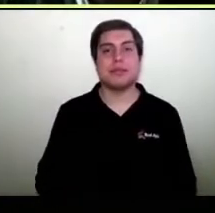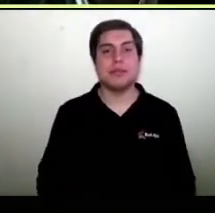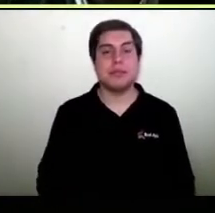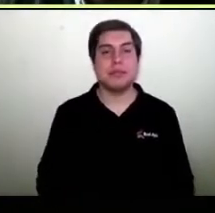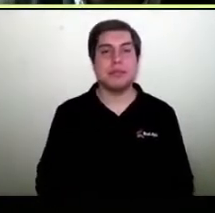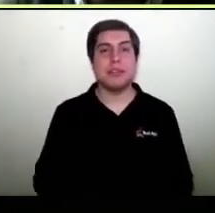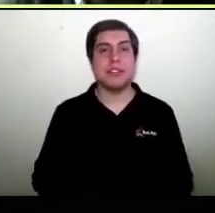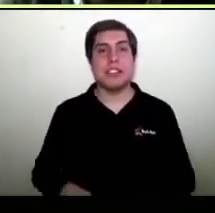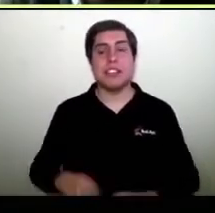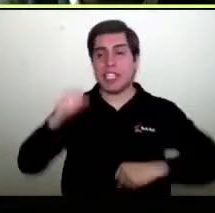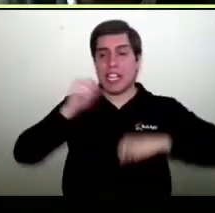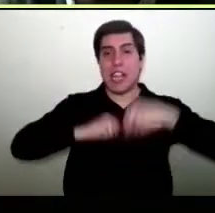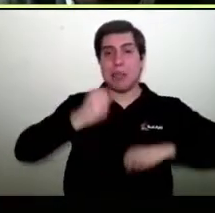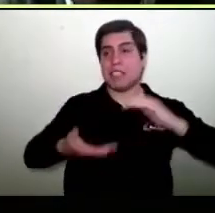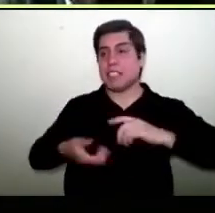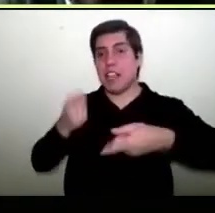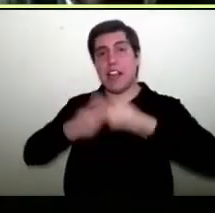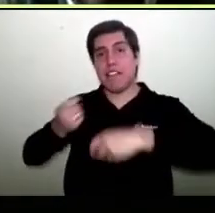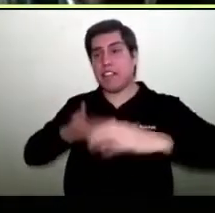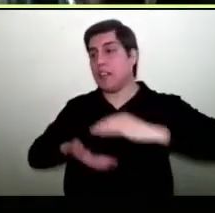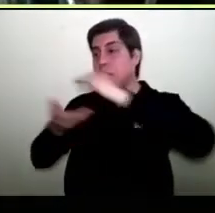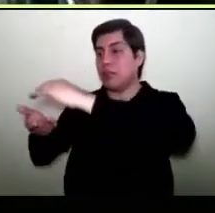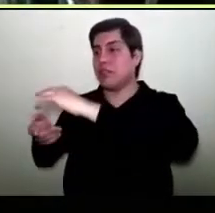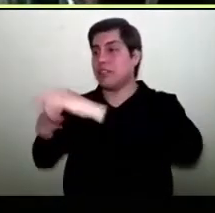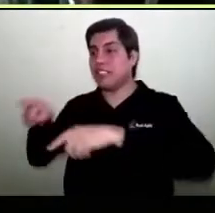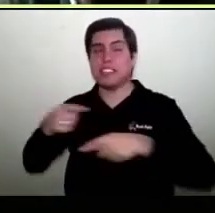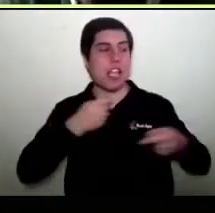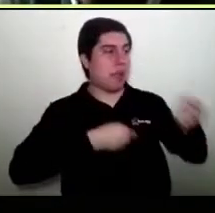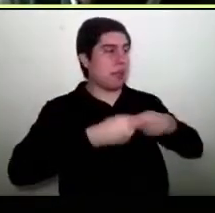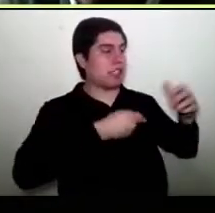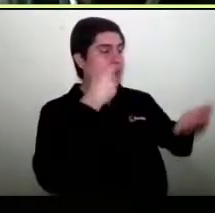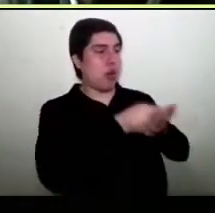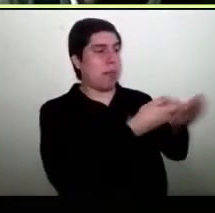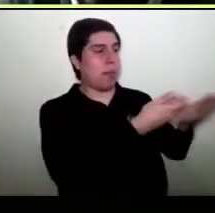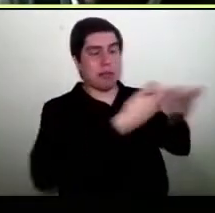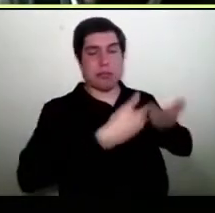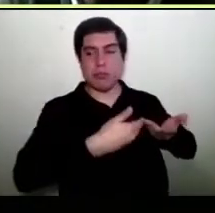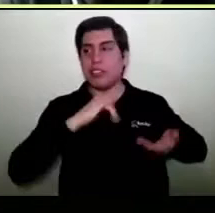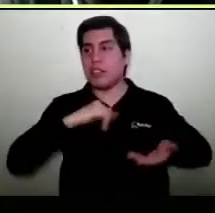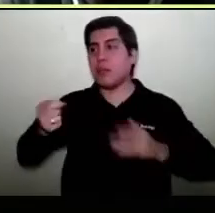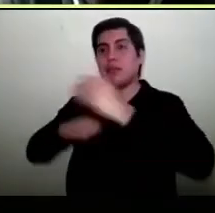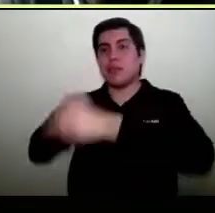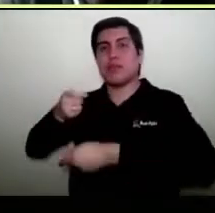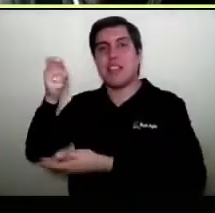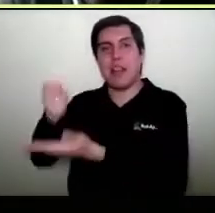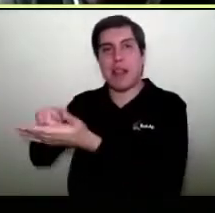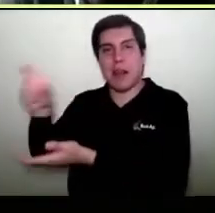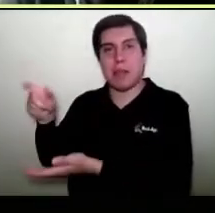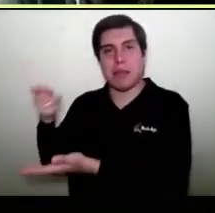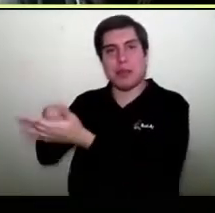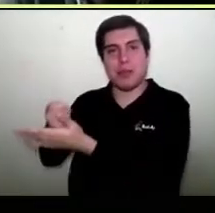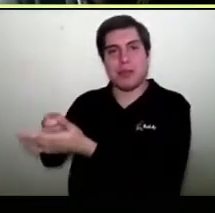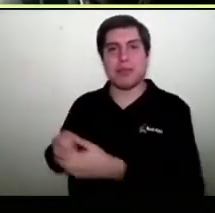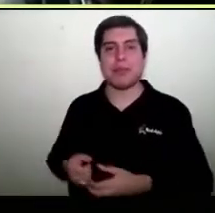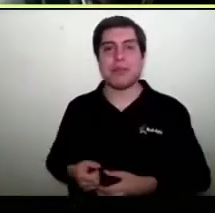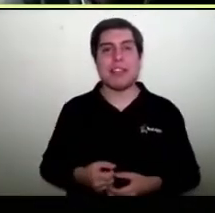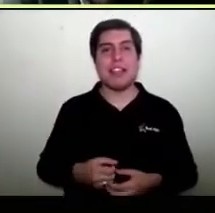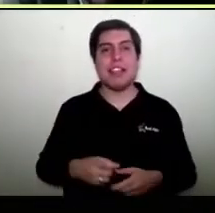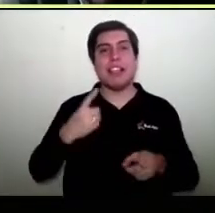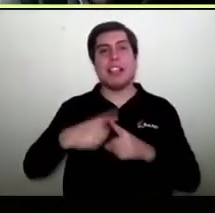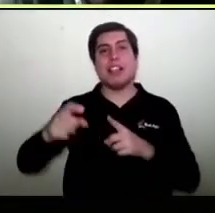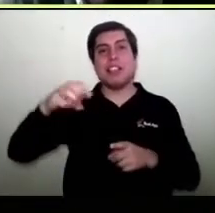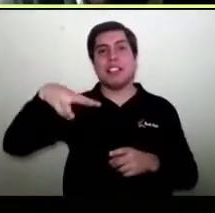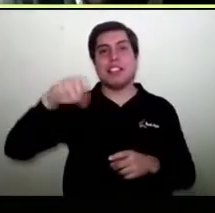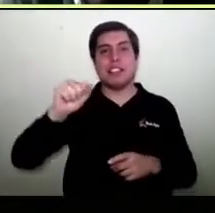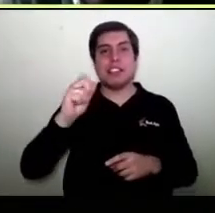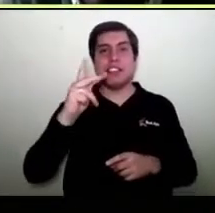empresas terminen el ciclo final. ¿Por qué es un marketplace o un mall virtual? Porque la venta es el motor de las empresas por lo